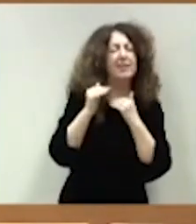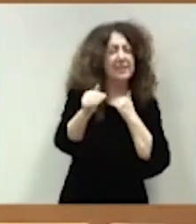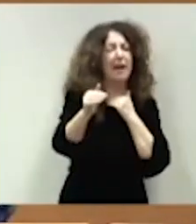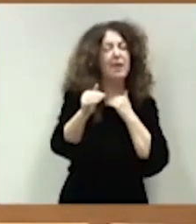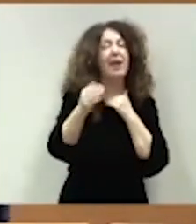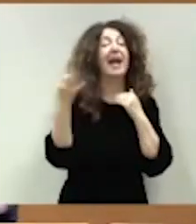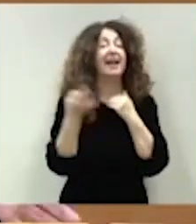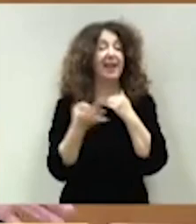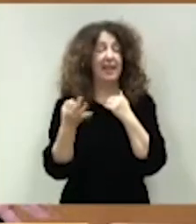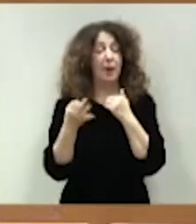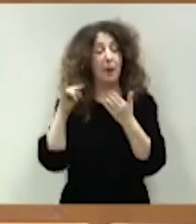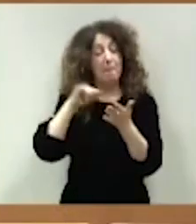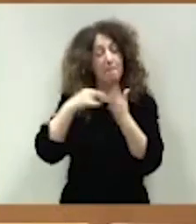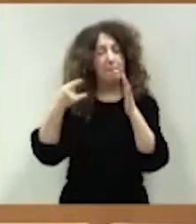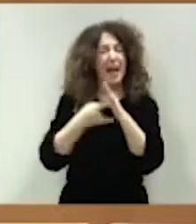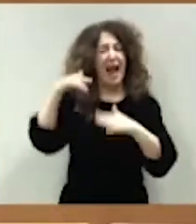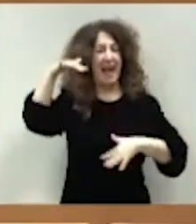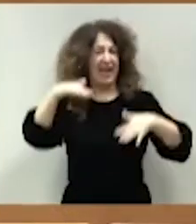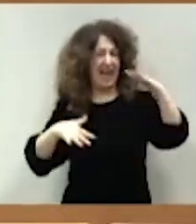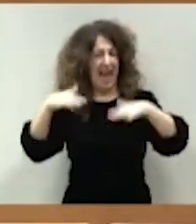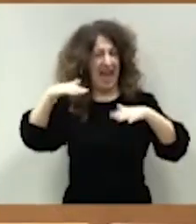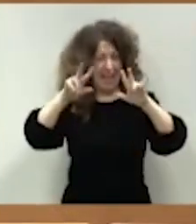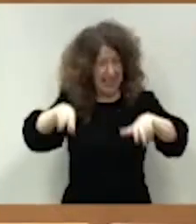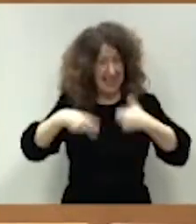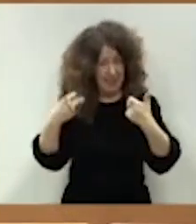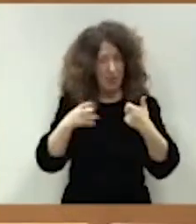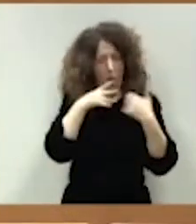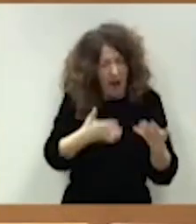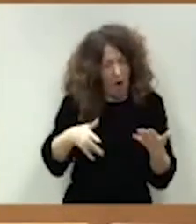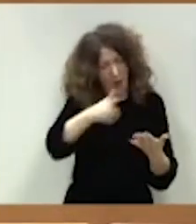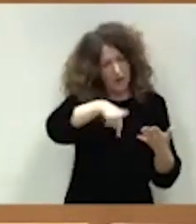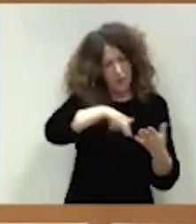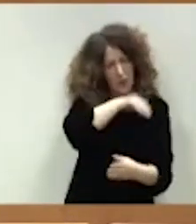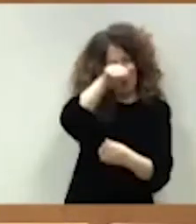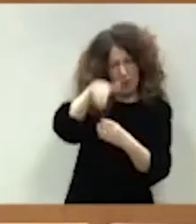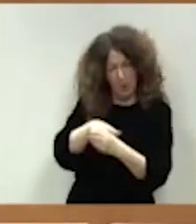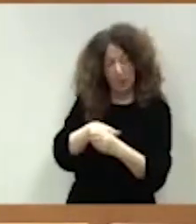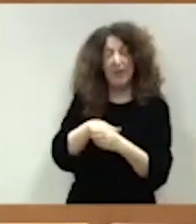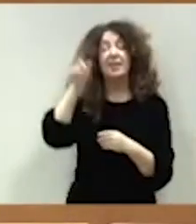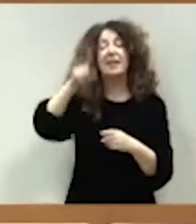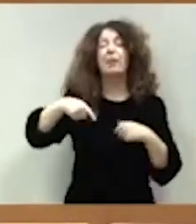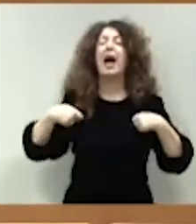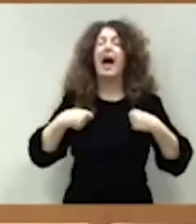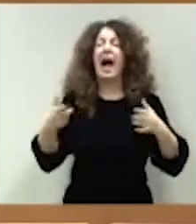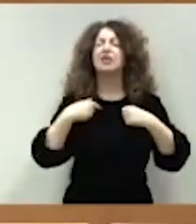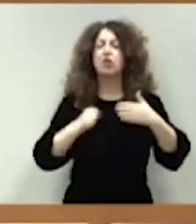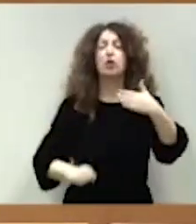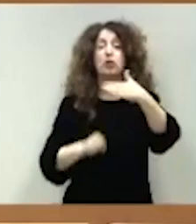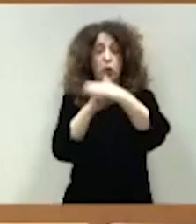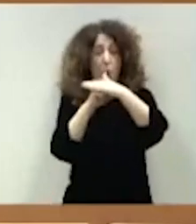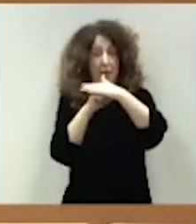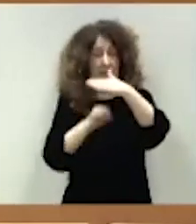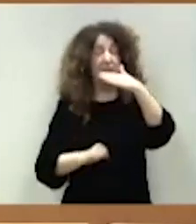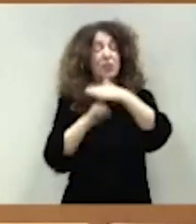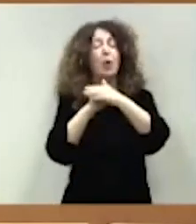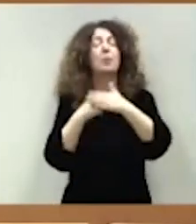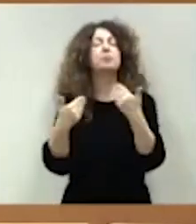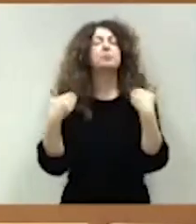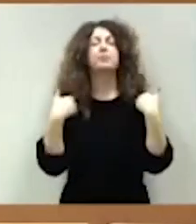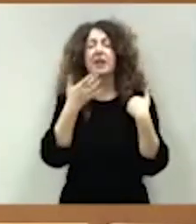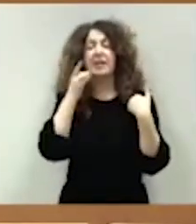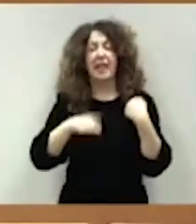ocasión el plan de reequilibrio, los que son objeto de la votación, el techo de gasto se informa y es competencia del Gobierno